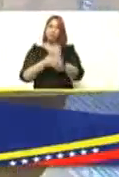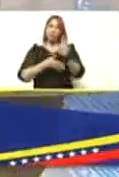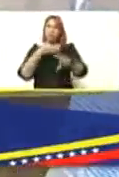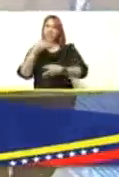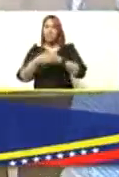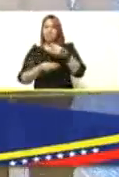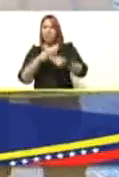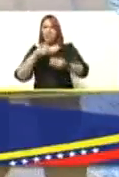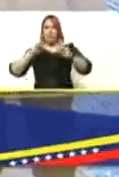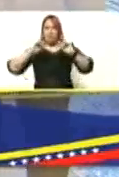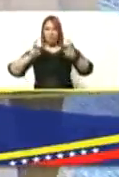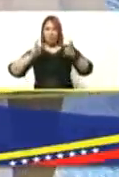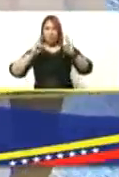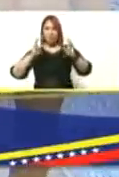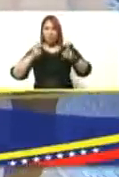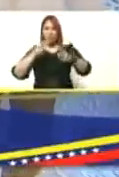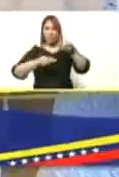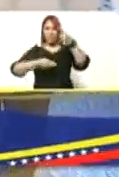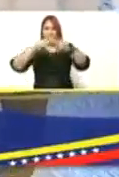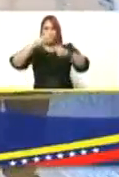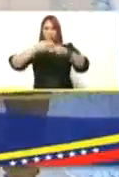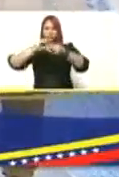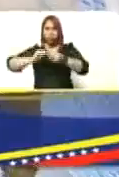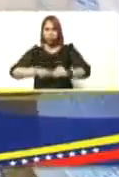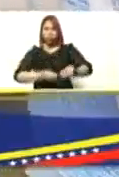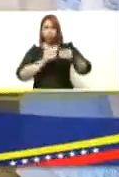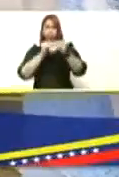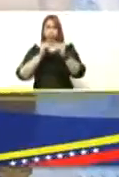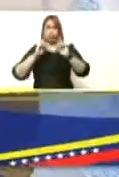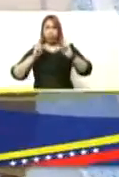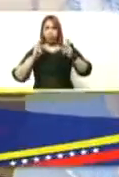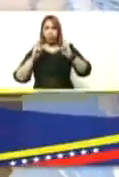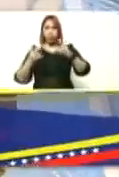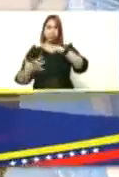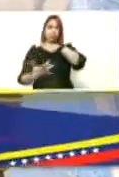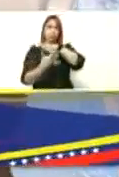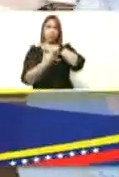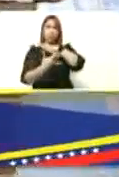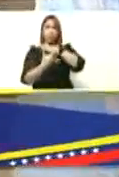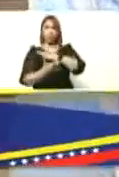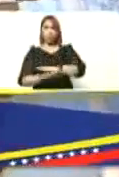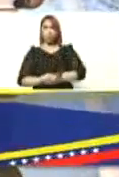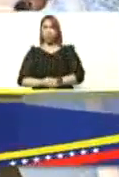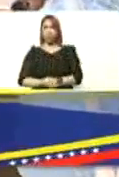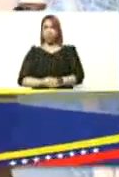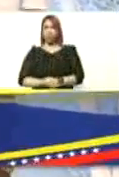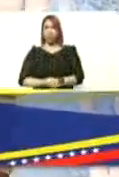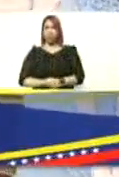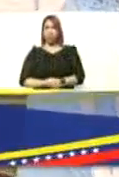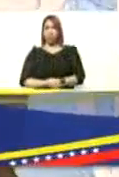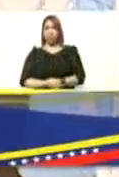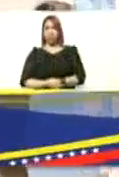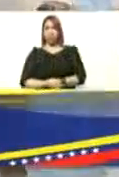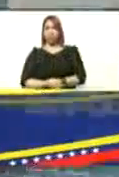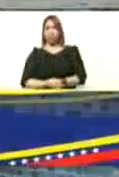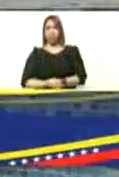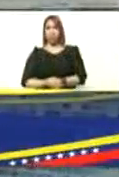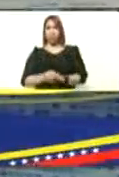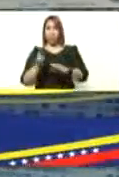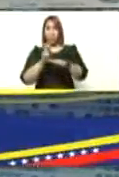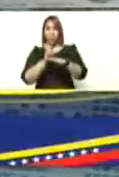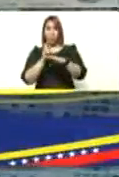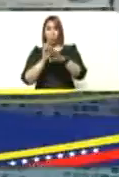en materia de infraestructura en materia tecnológica desde esta unidad